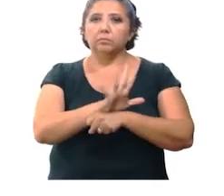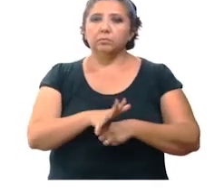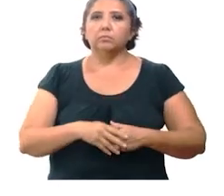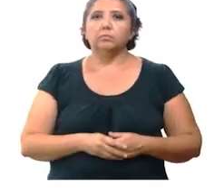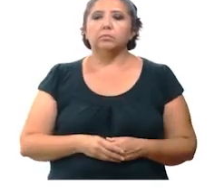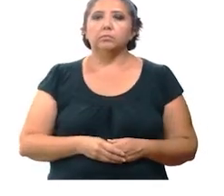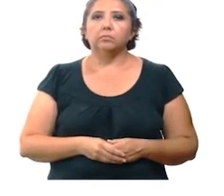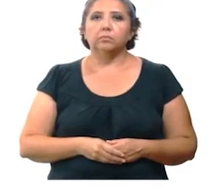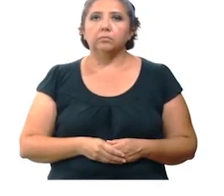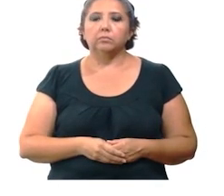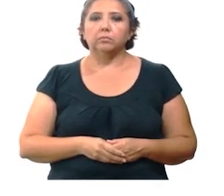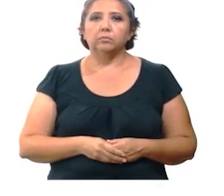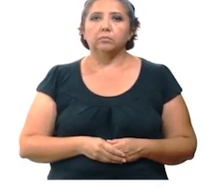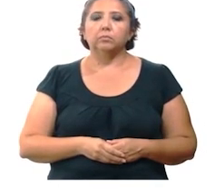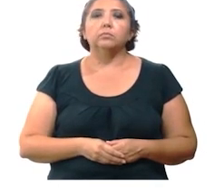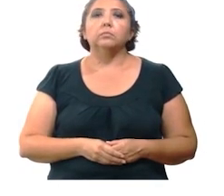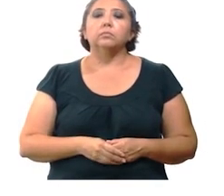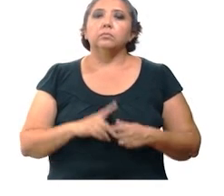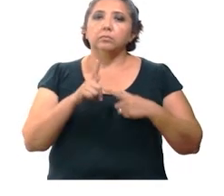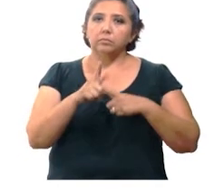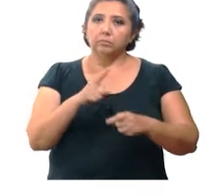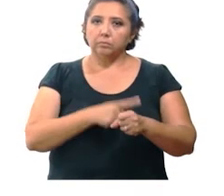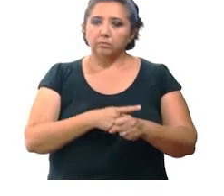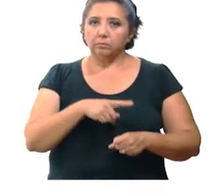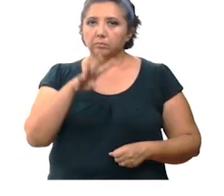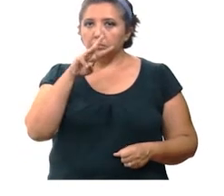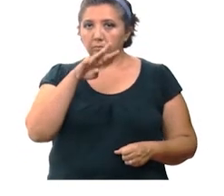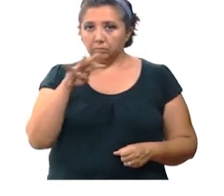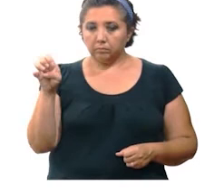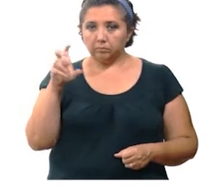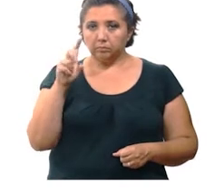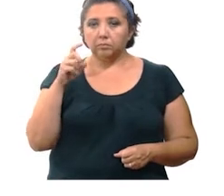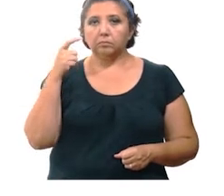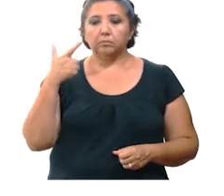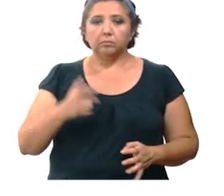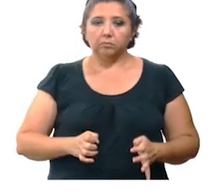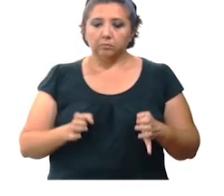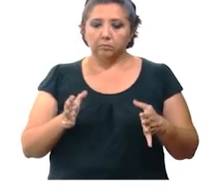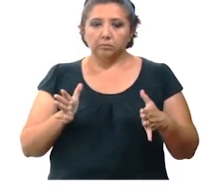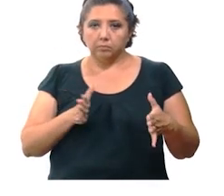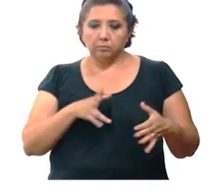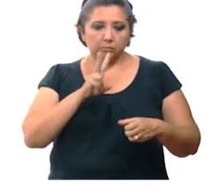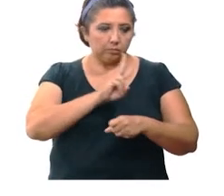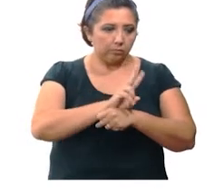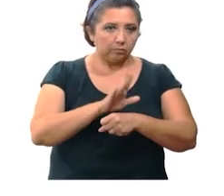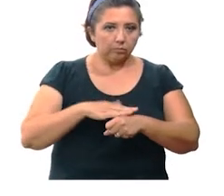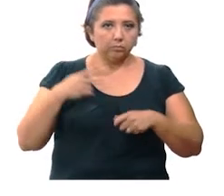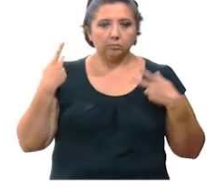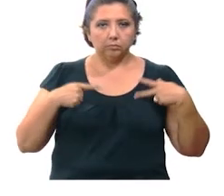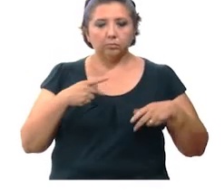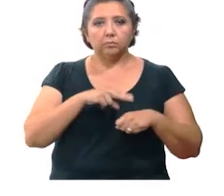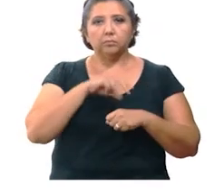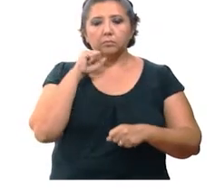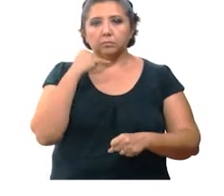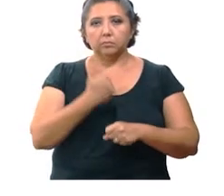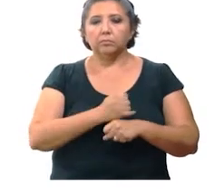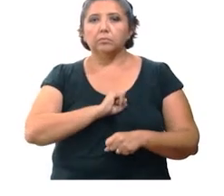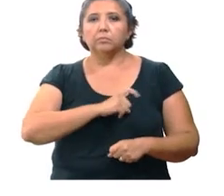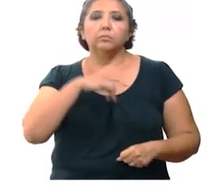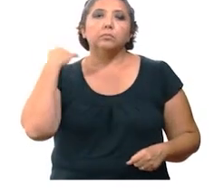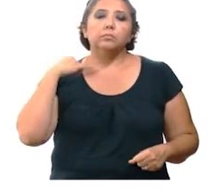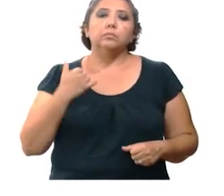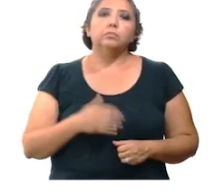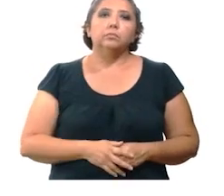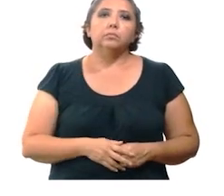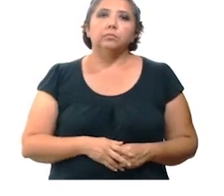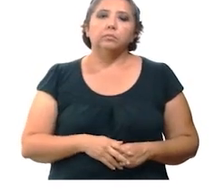coronavirus. De los casos activos, 437 están estables, aislados y monitoreados por personal médico de la Secretaría